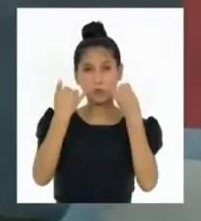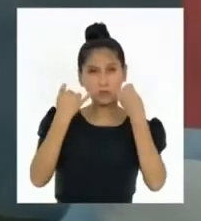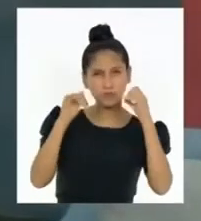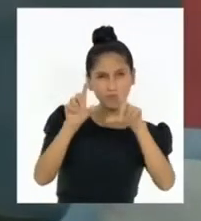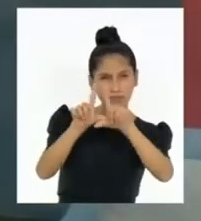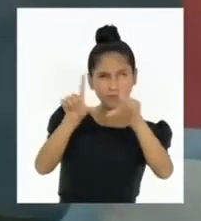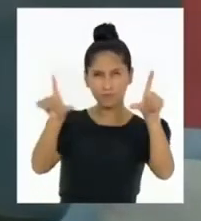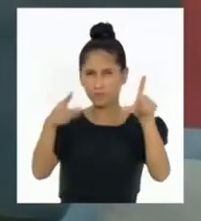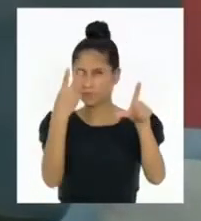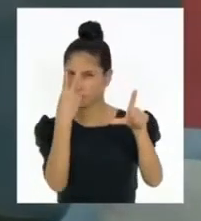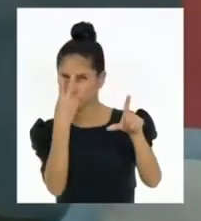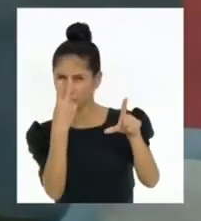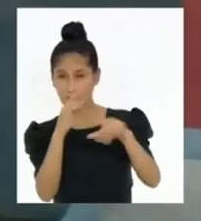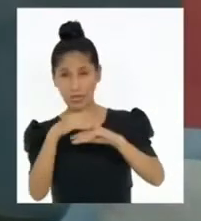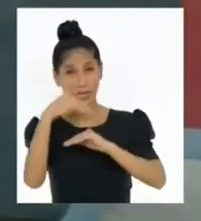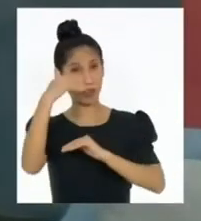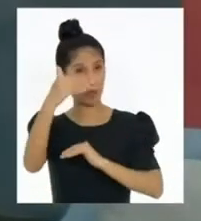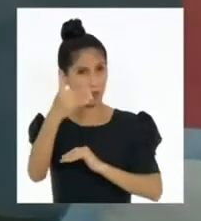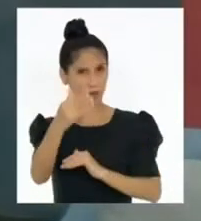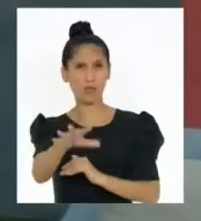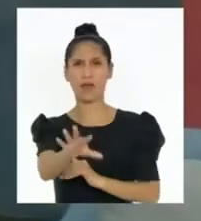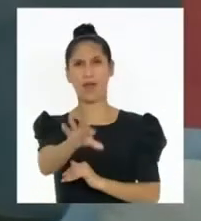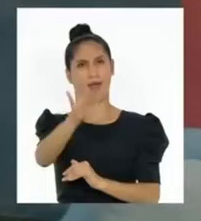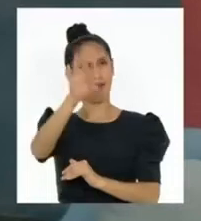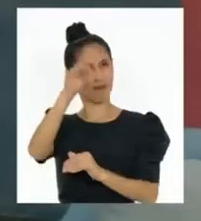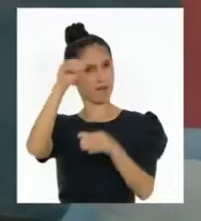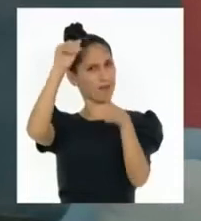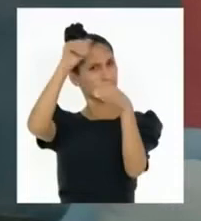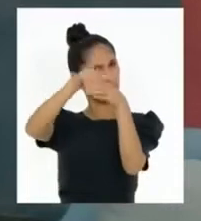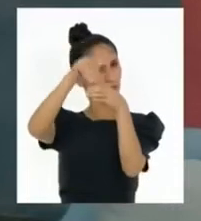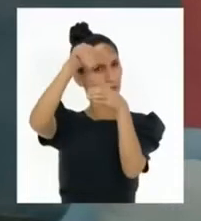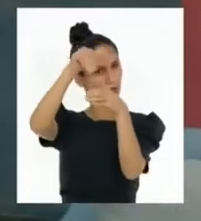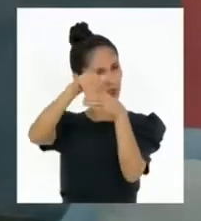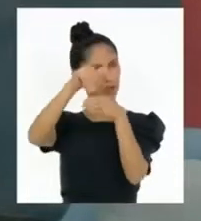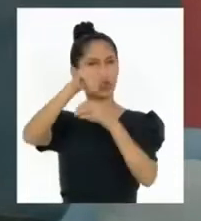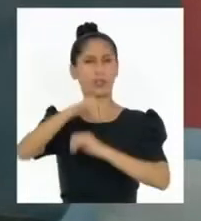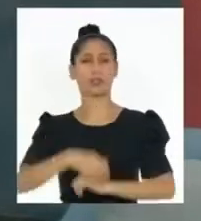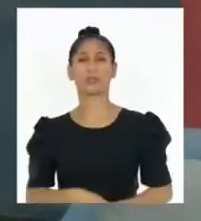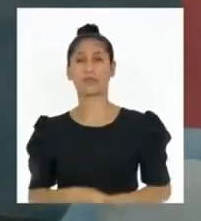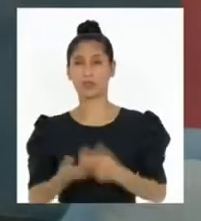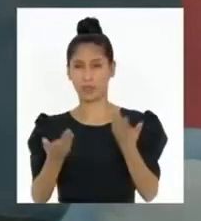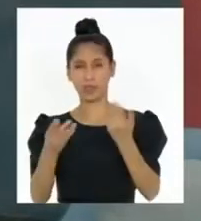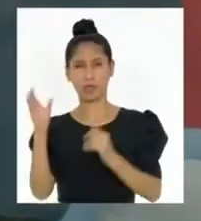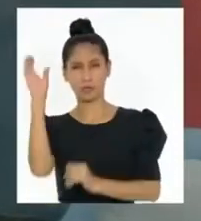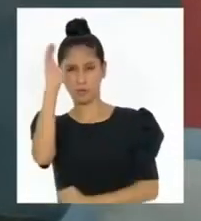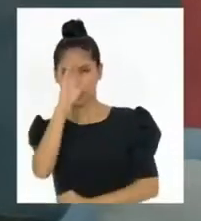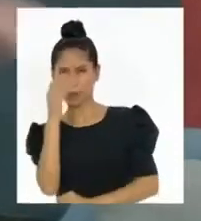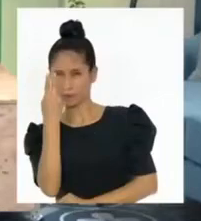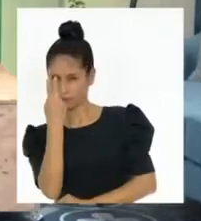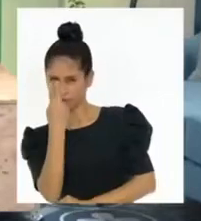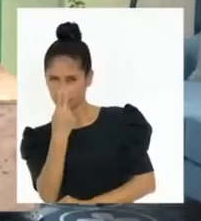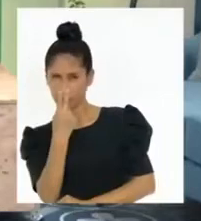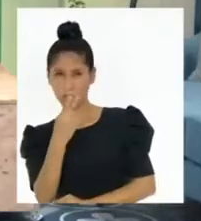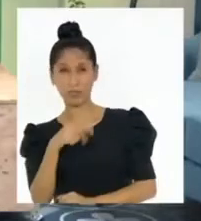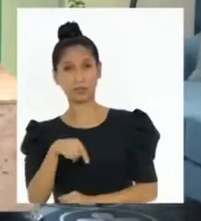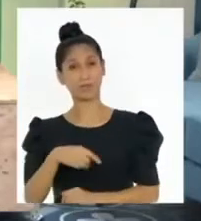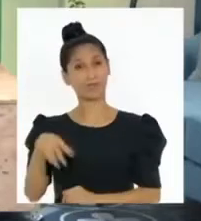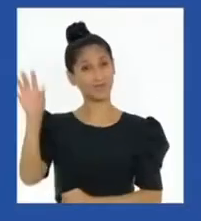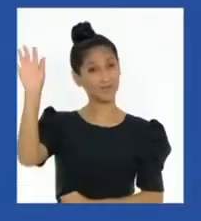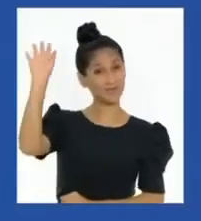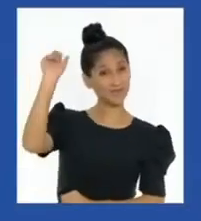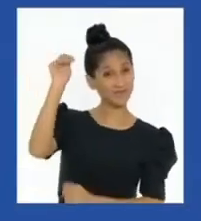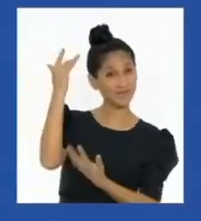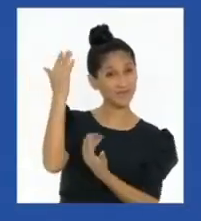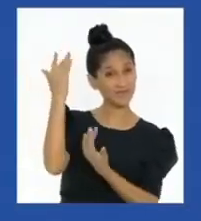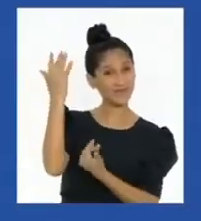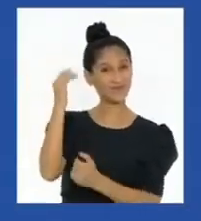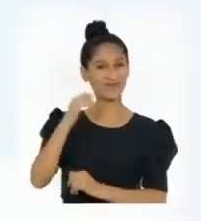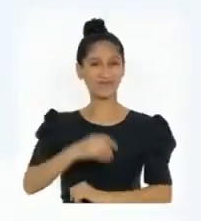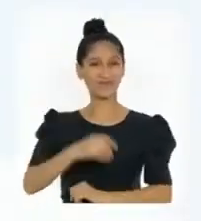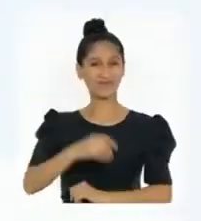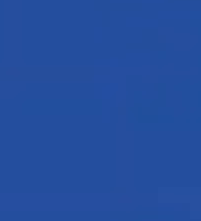para ejercer un voto responsable como ciudadanas y ciudadanos en busca del bien común. ¡Ya volvemos!